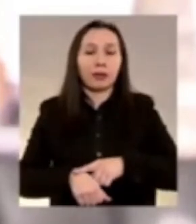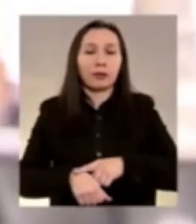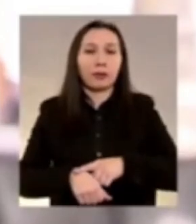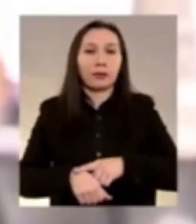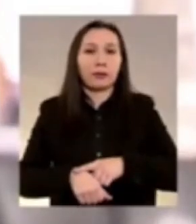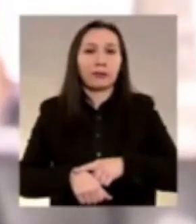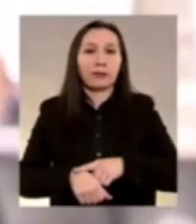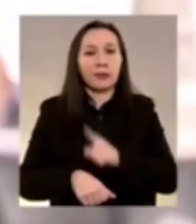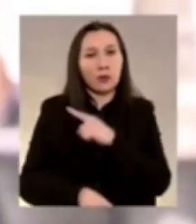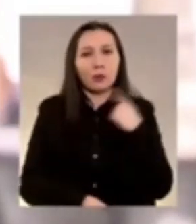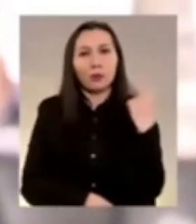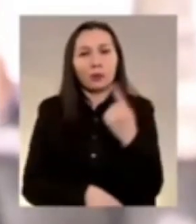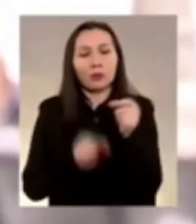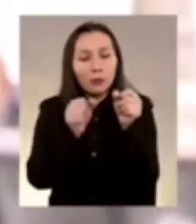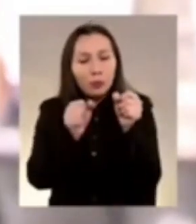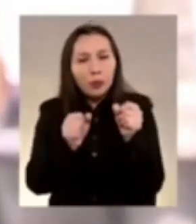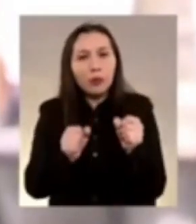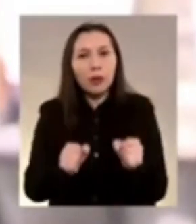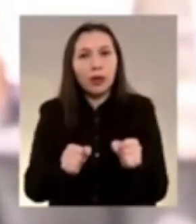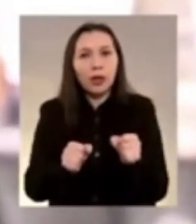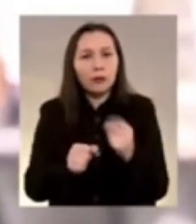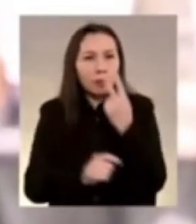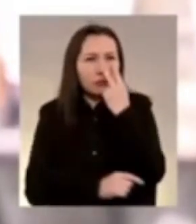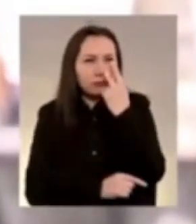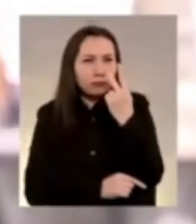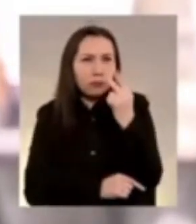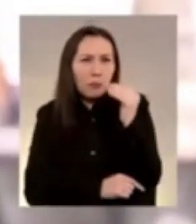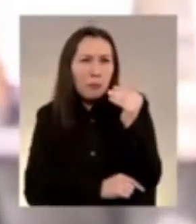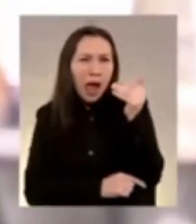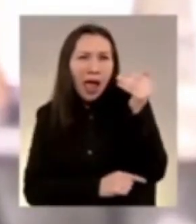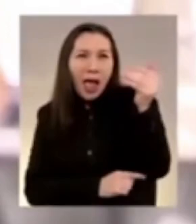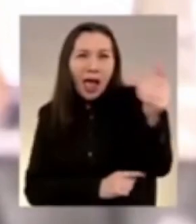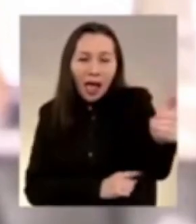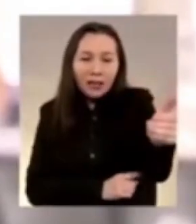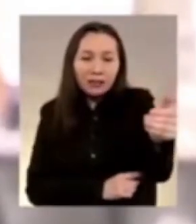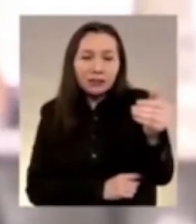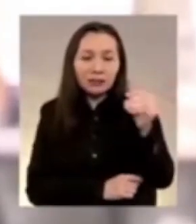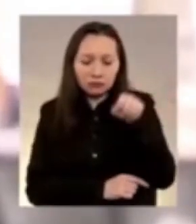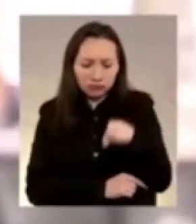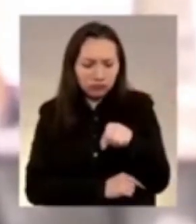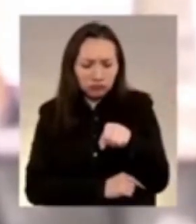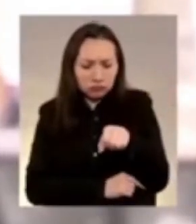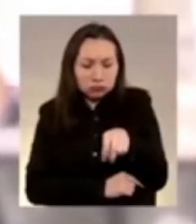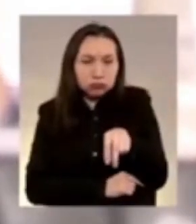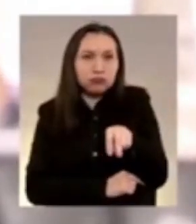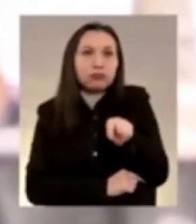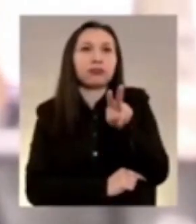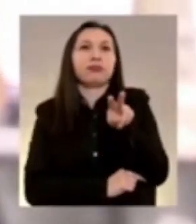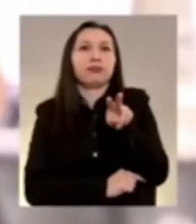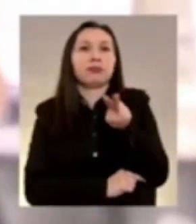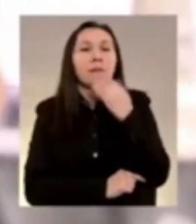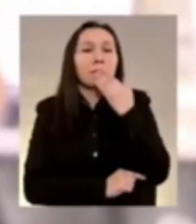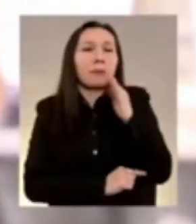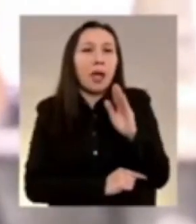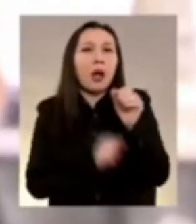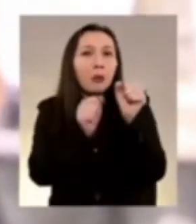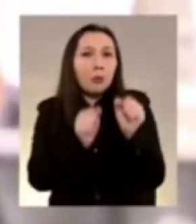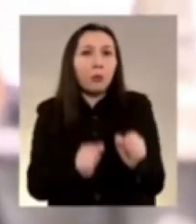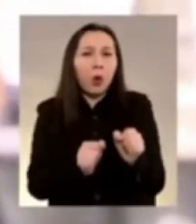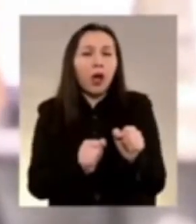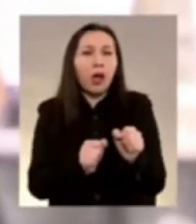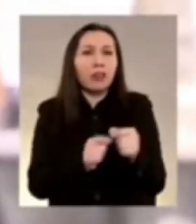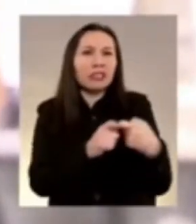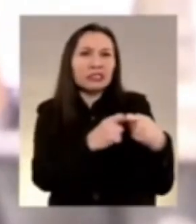de que seamos capaces de mirar más allá, levantar la cabeza y de poner